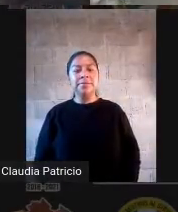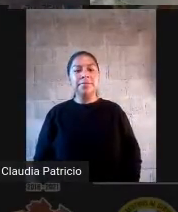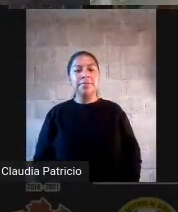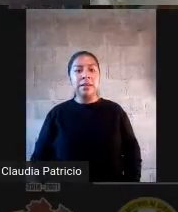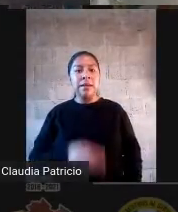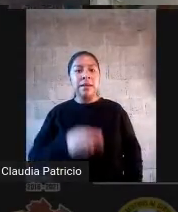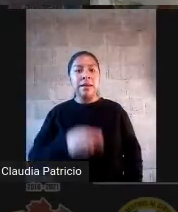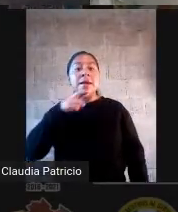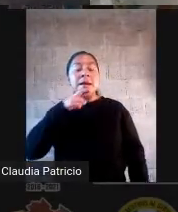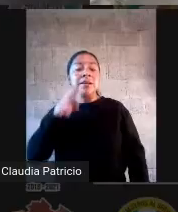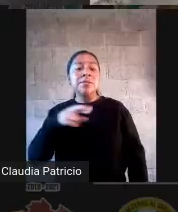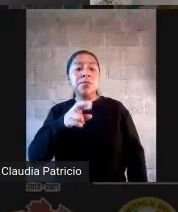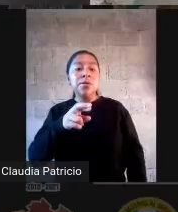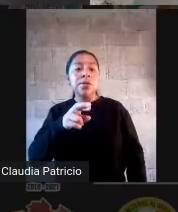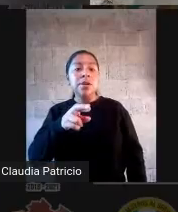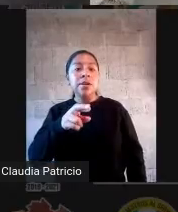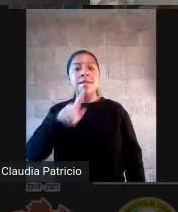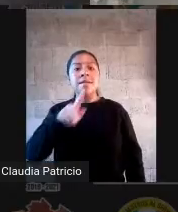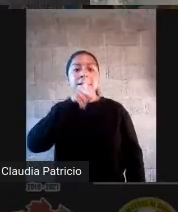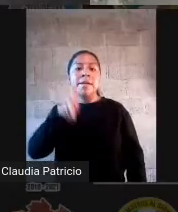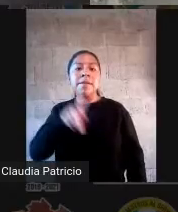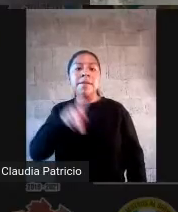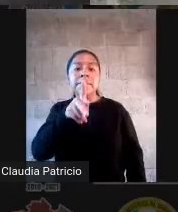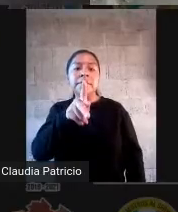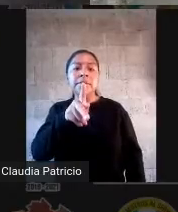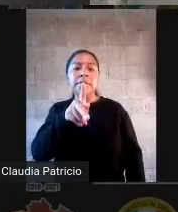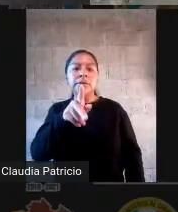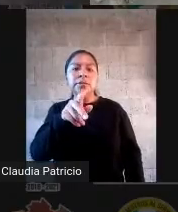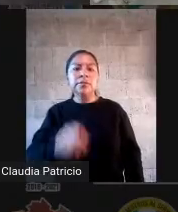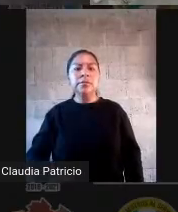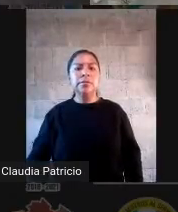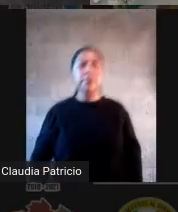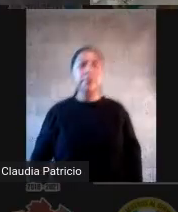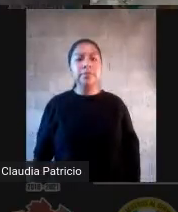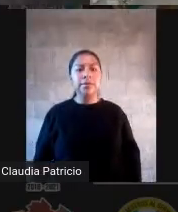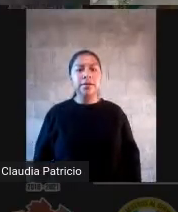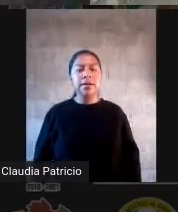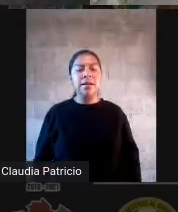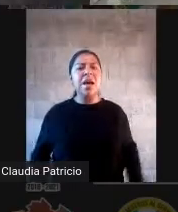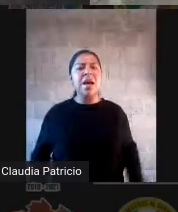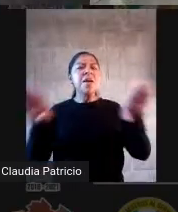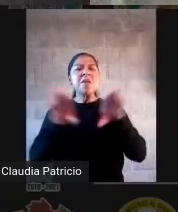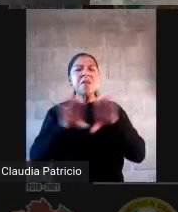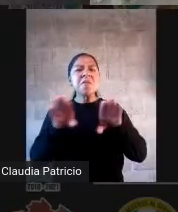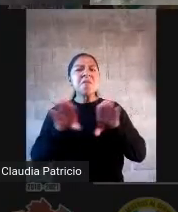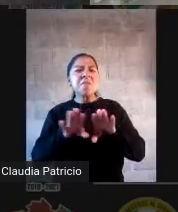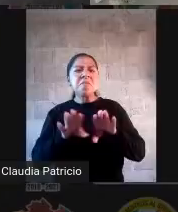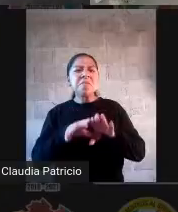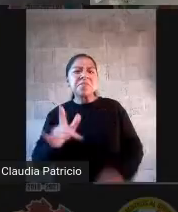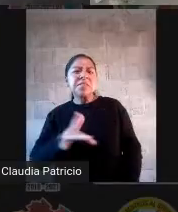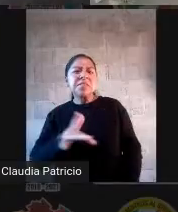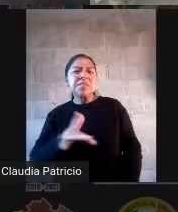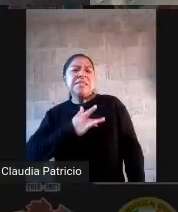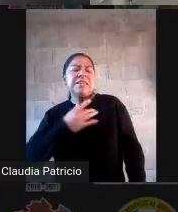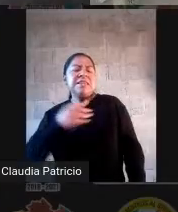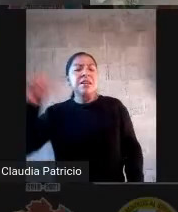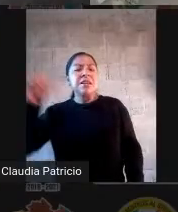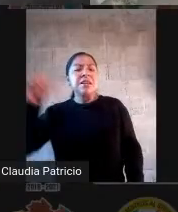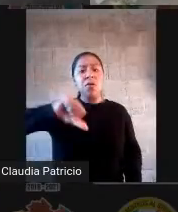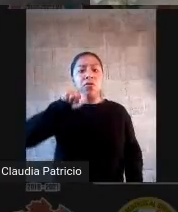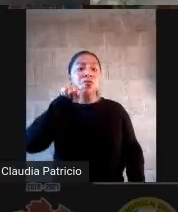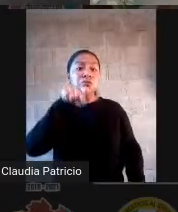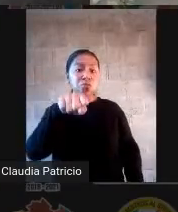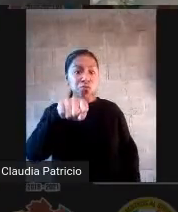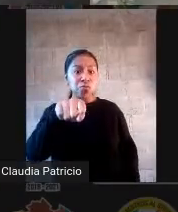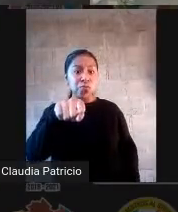activarnos, saludarnos, romper un poquito el hielo, preparar el terreno para aprender. Van a responder